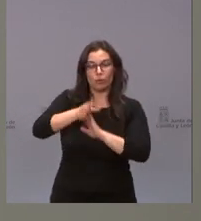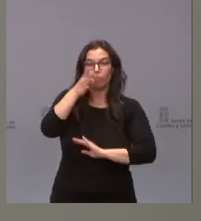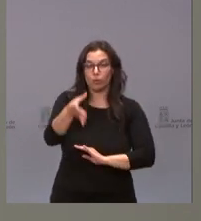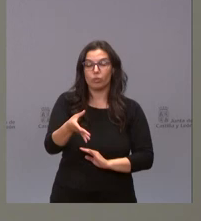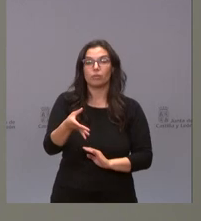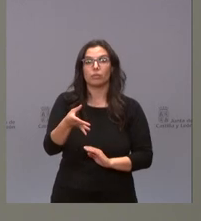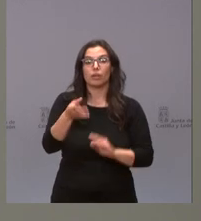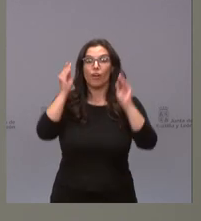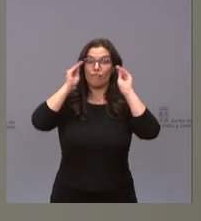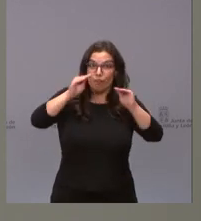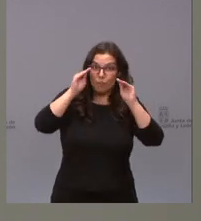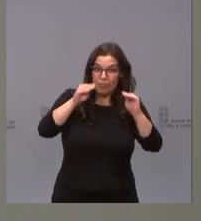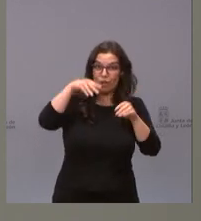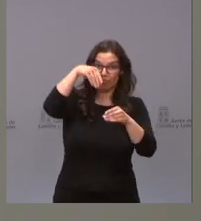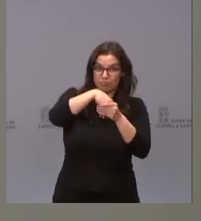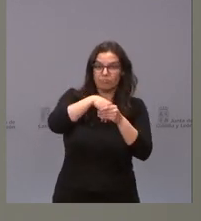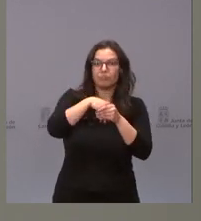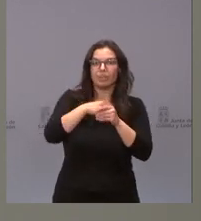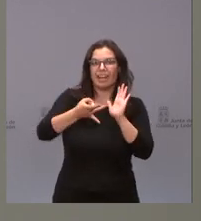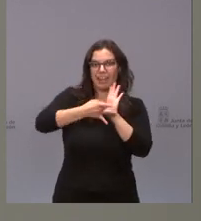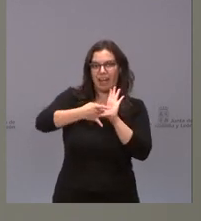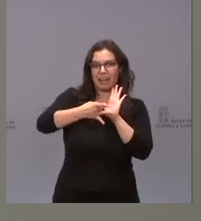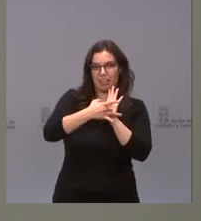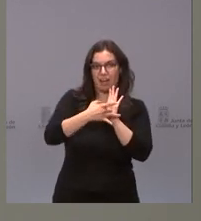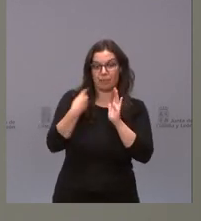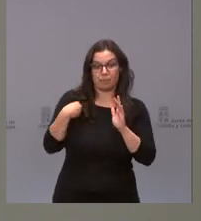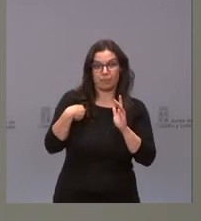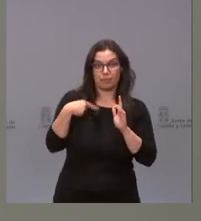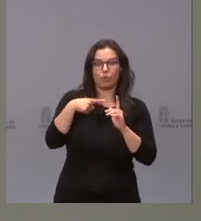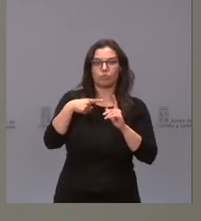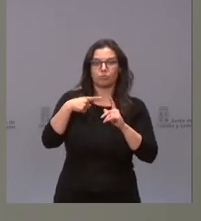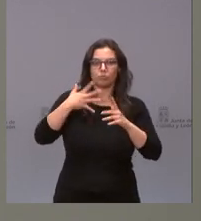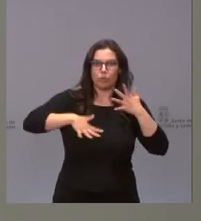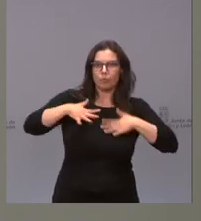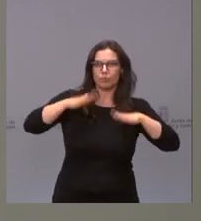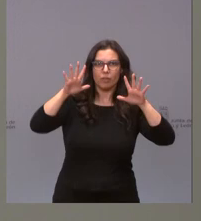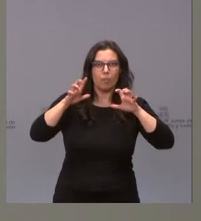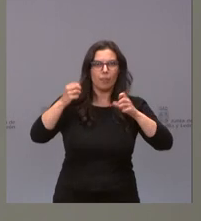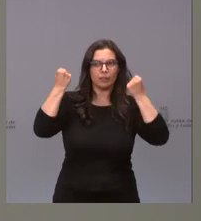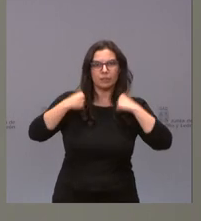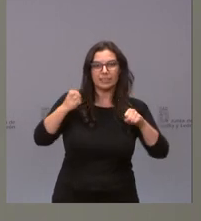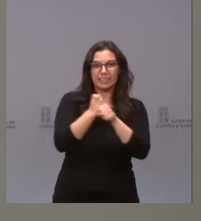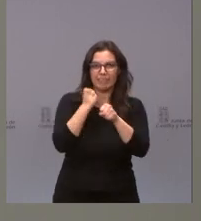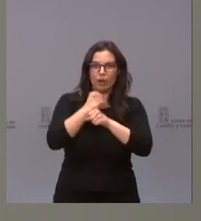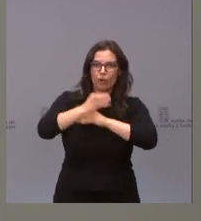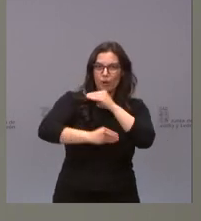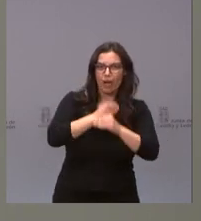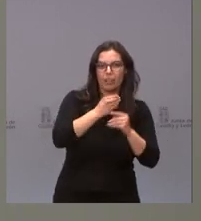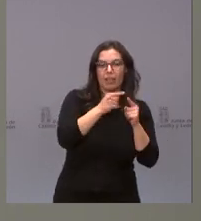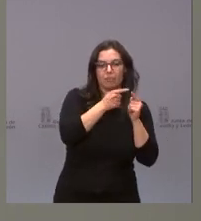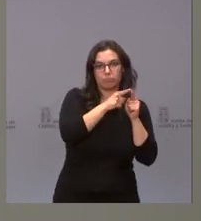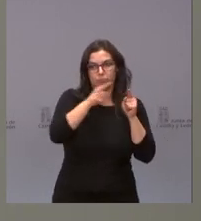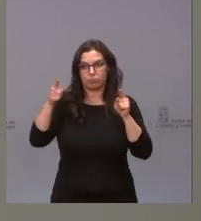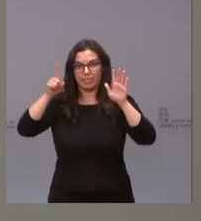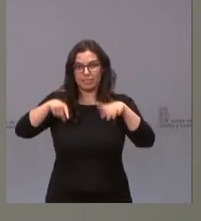de la formación práctica que reciben los trabajadores y la naturaleza de los trabajos que realizan hacen